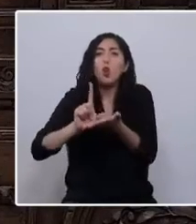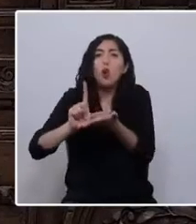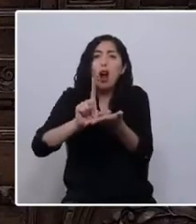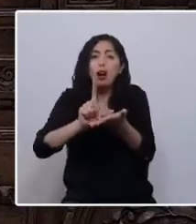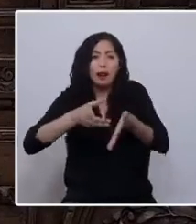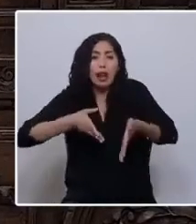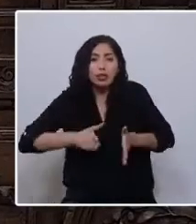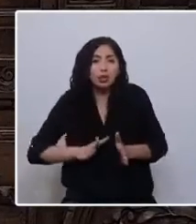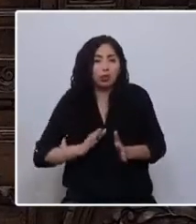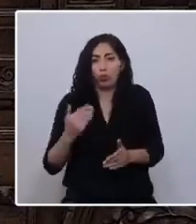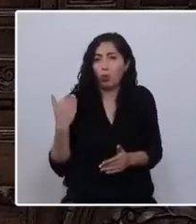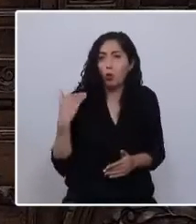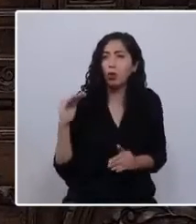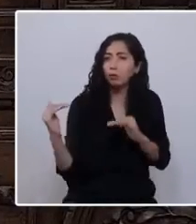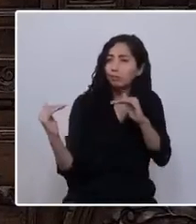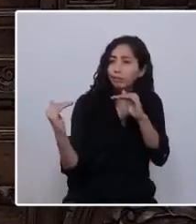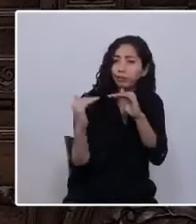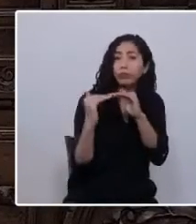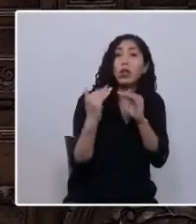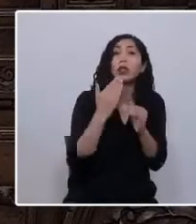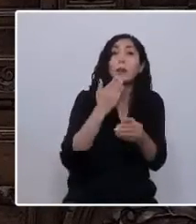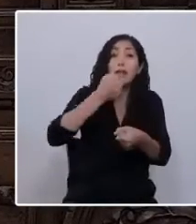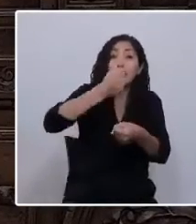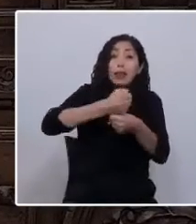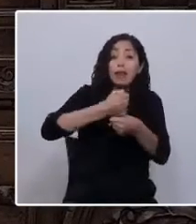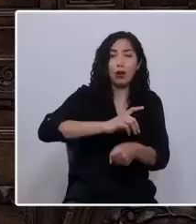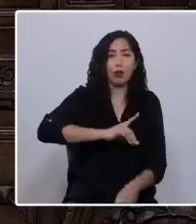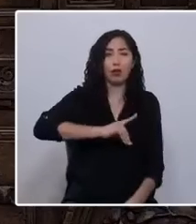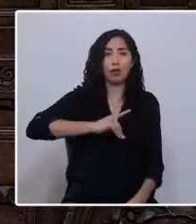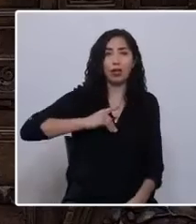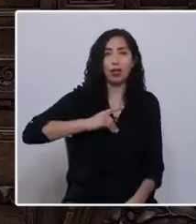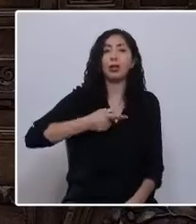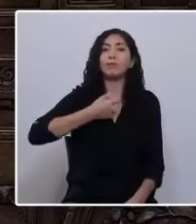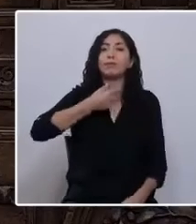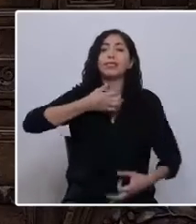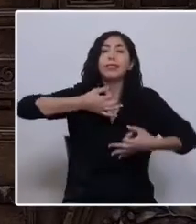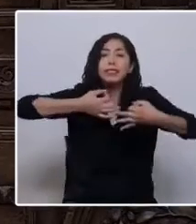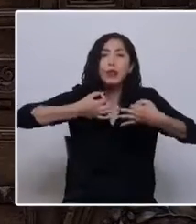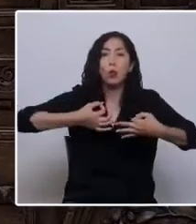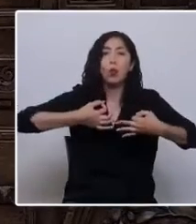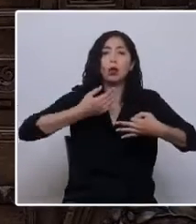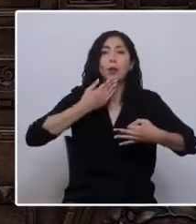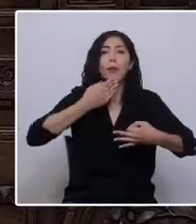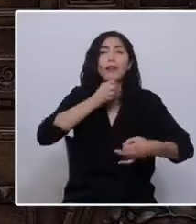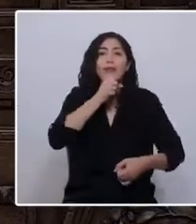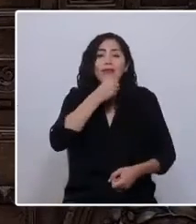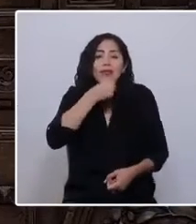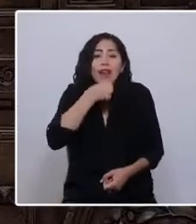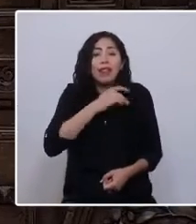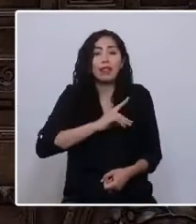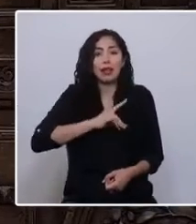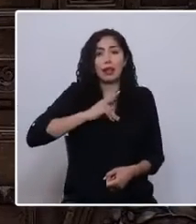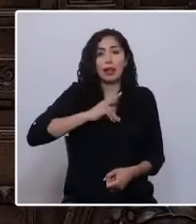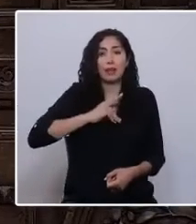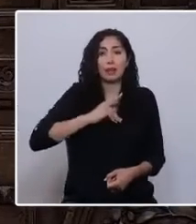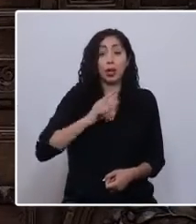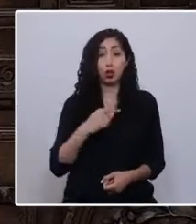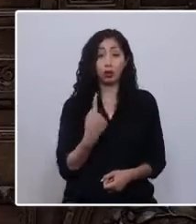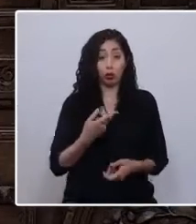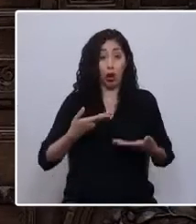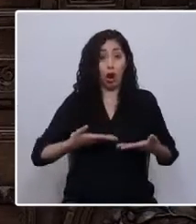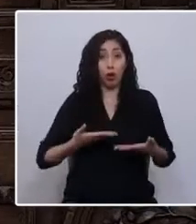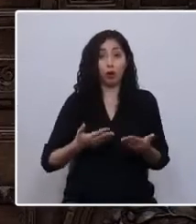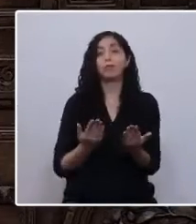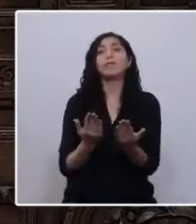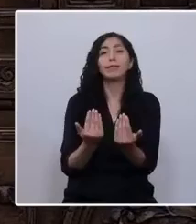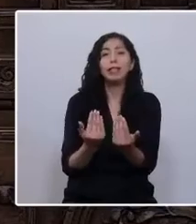tocó nacer y que una vida de trabajo digno nos asegure una vejez digna. Estamos también ante la necesidad de hacer un